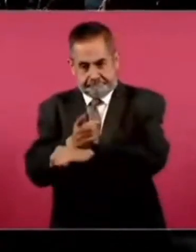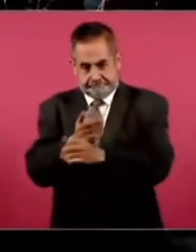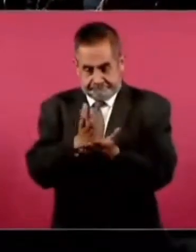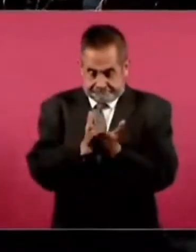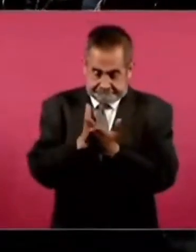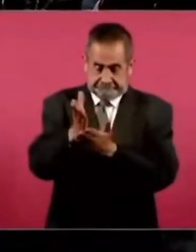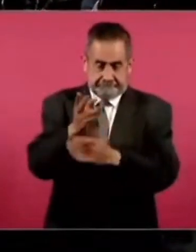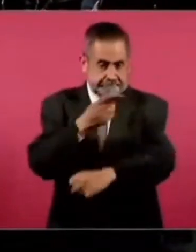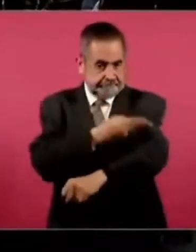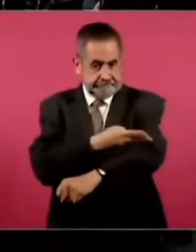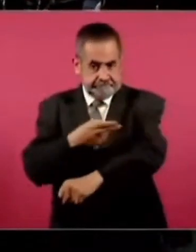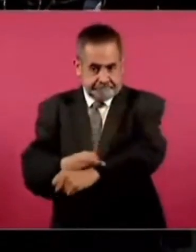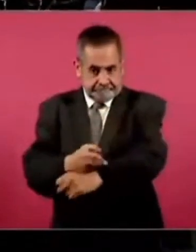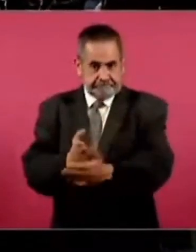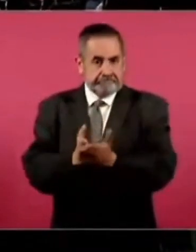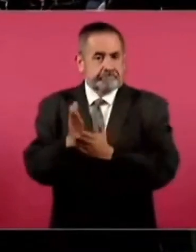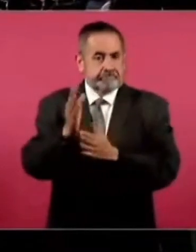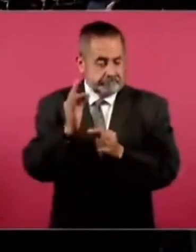Honestas.